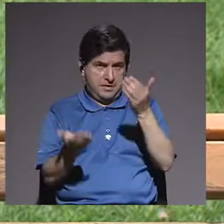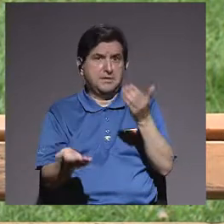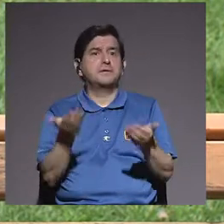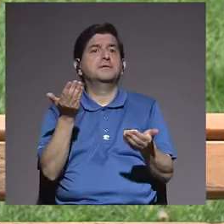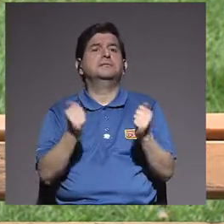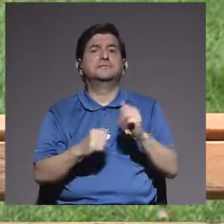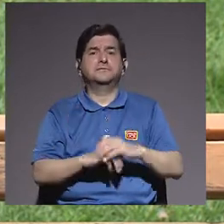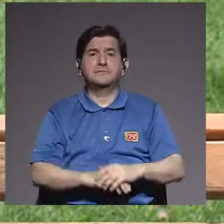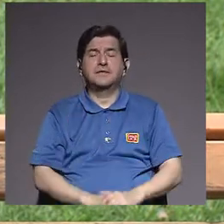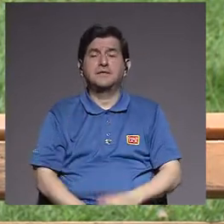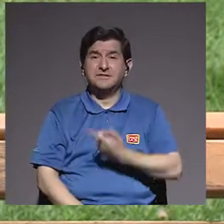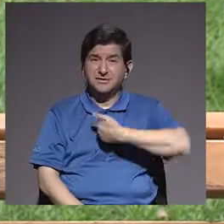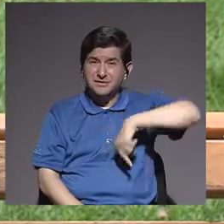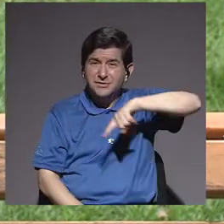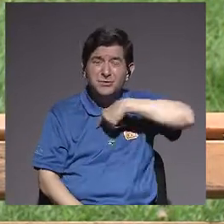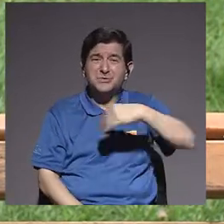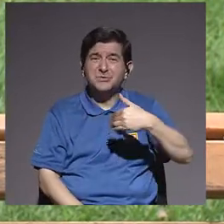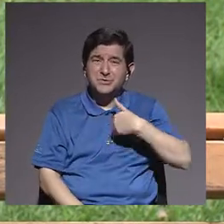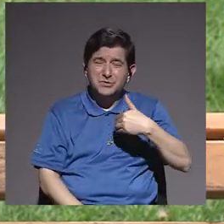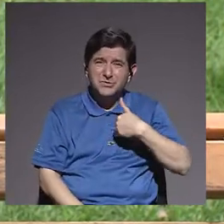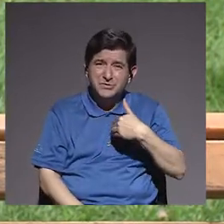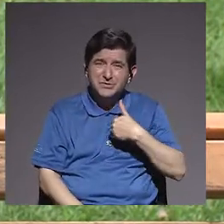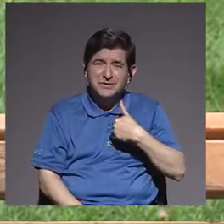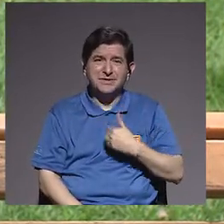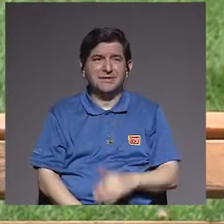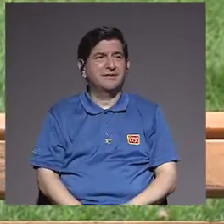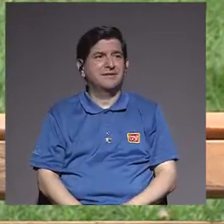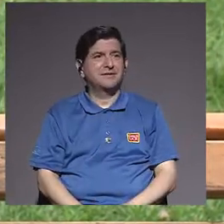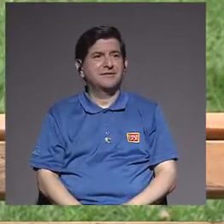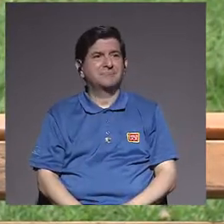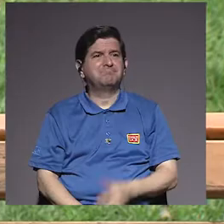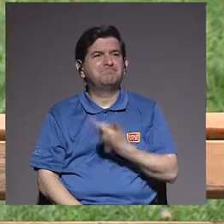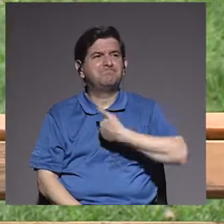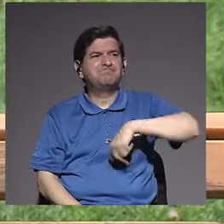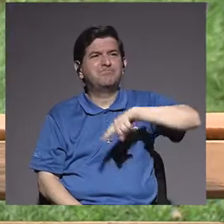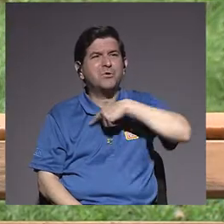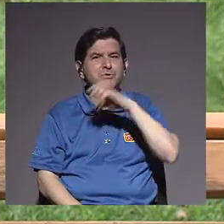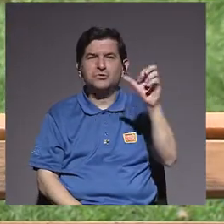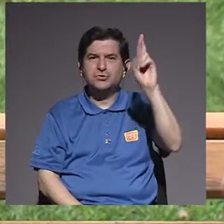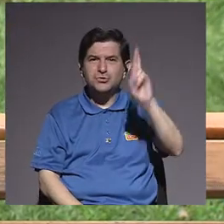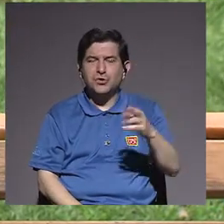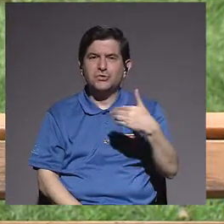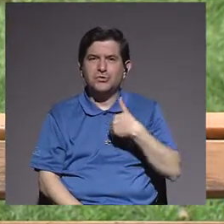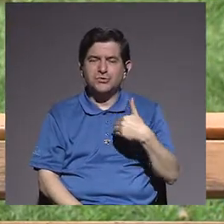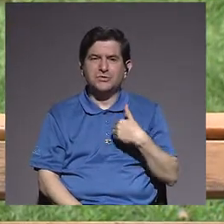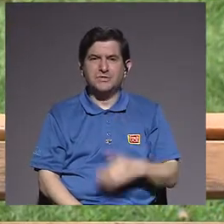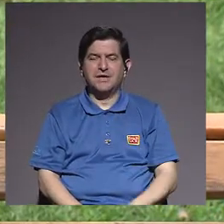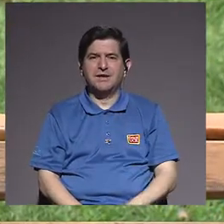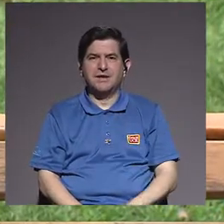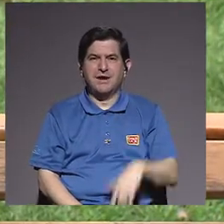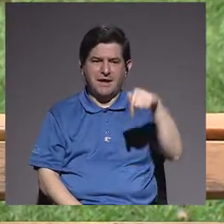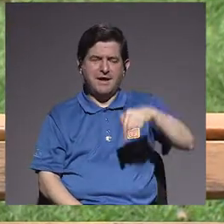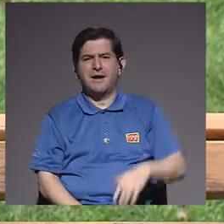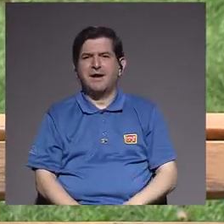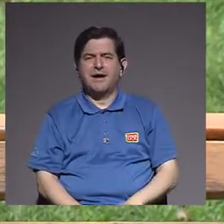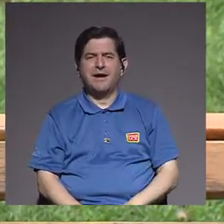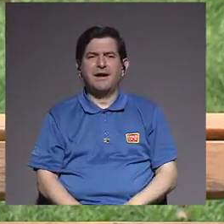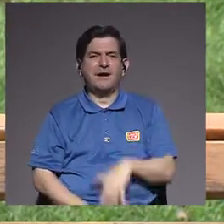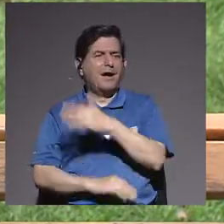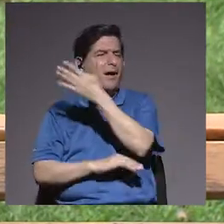alrededor. Nosotros tenemos, digamos en esto, nosotros en Costa Rica tenemos una floración